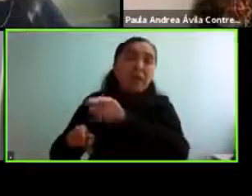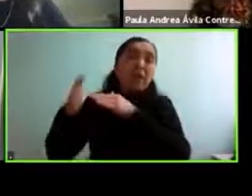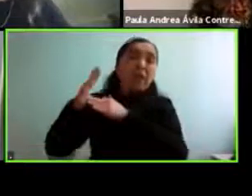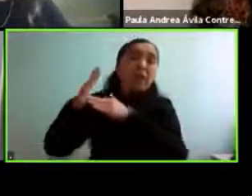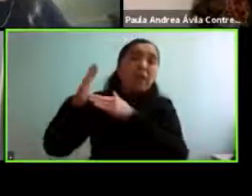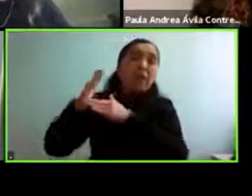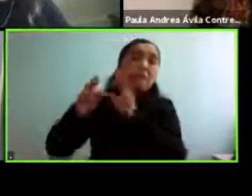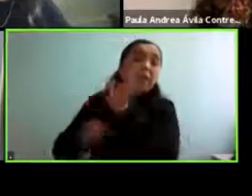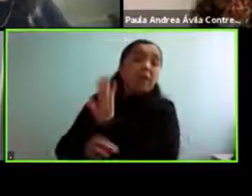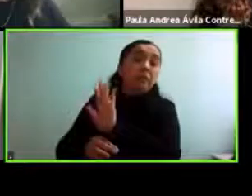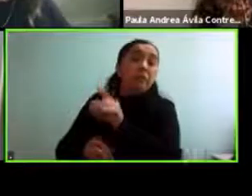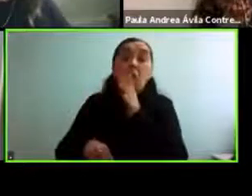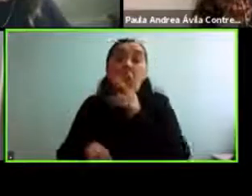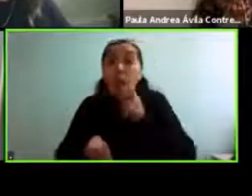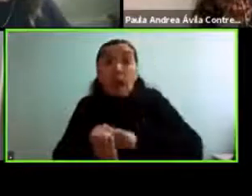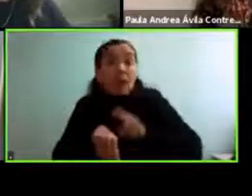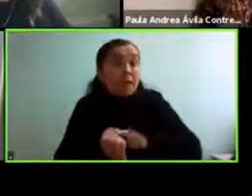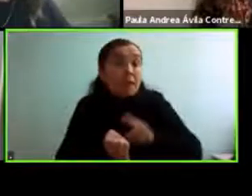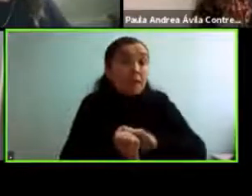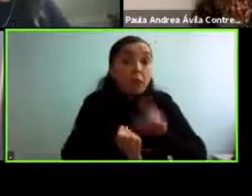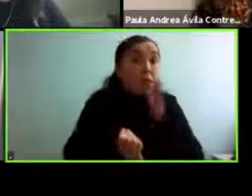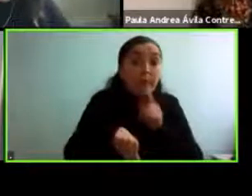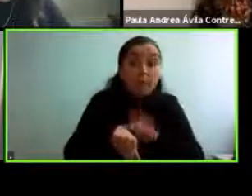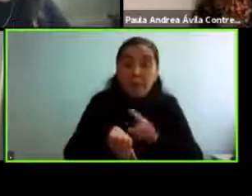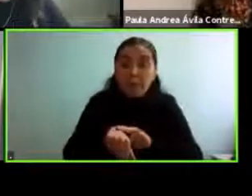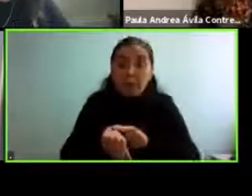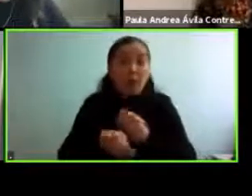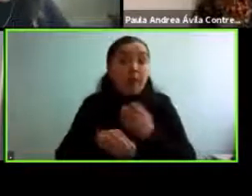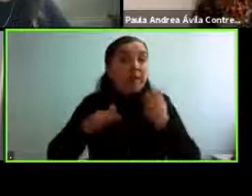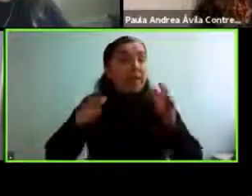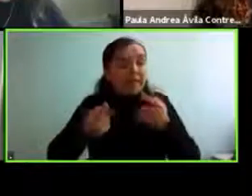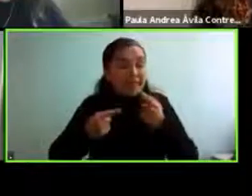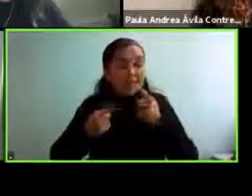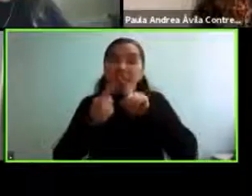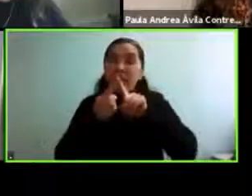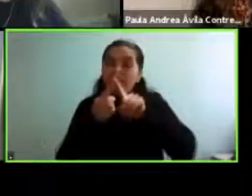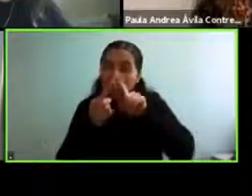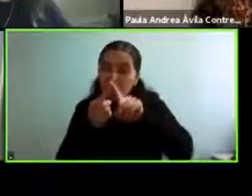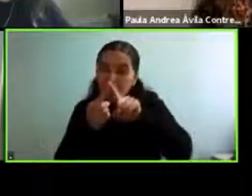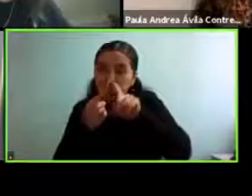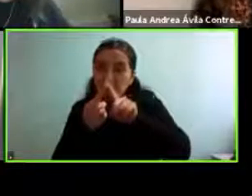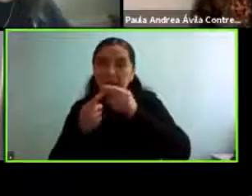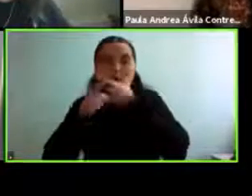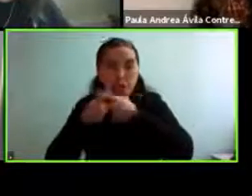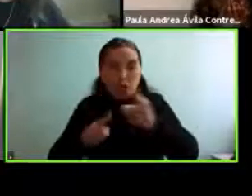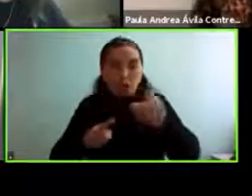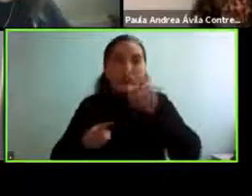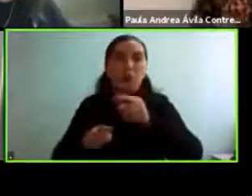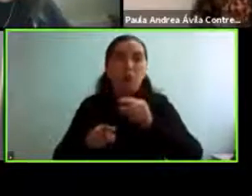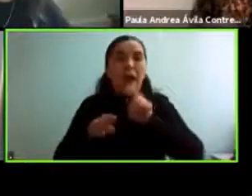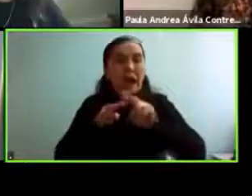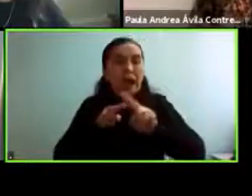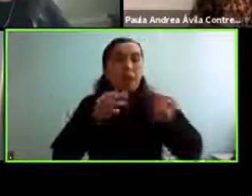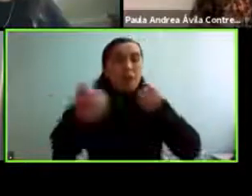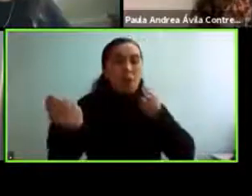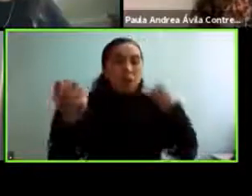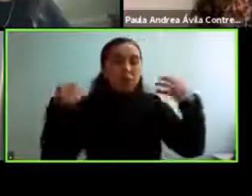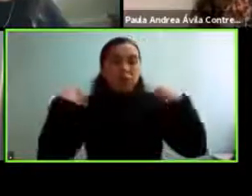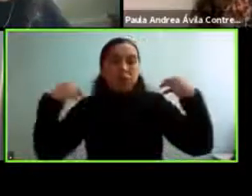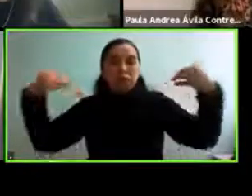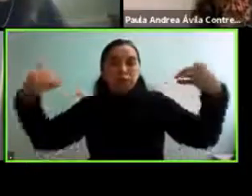siempre la excusa era que no había tiempo de que traten de contactarse con pares para poder hacer ejercicio por